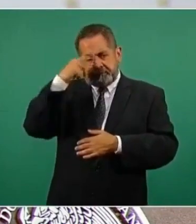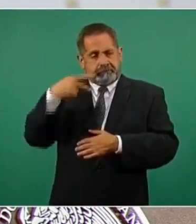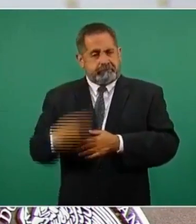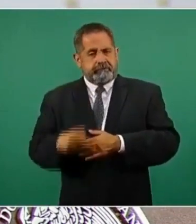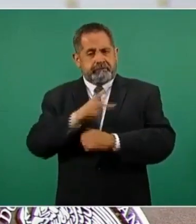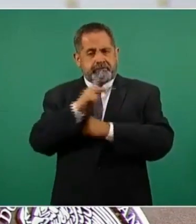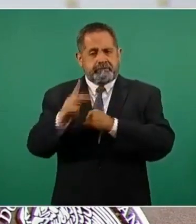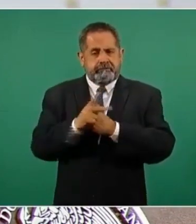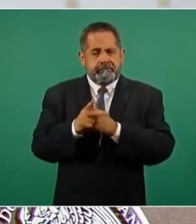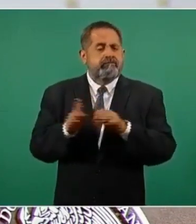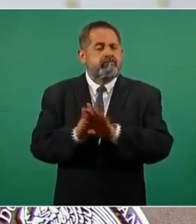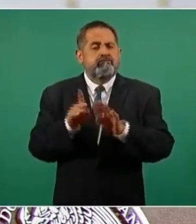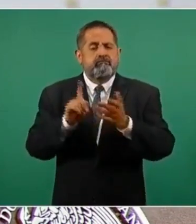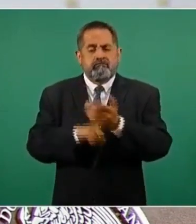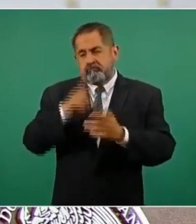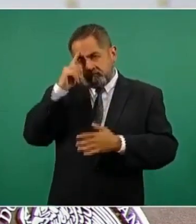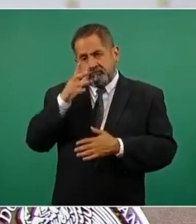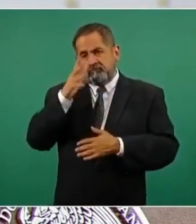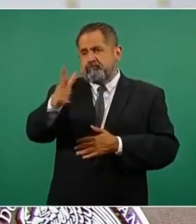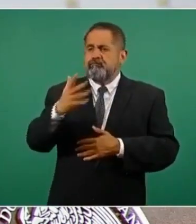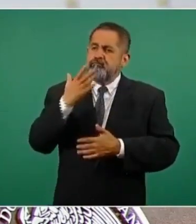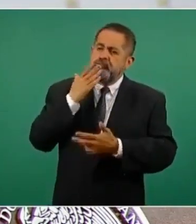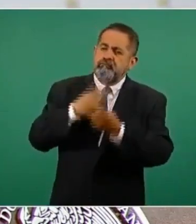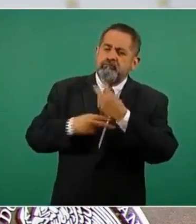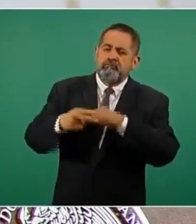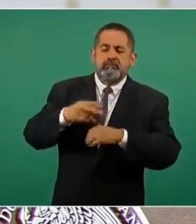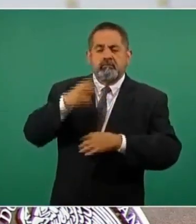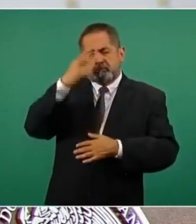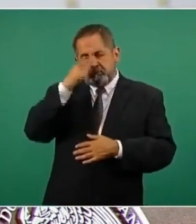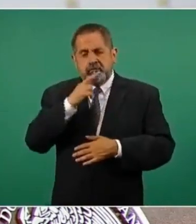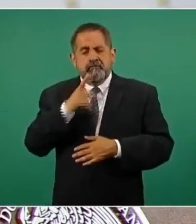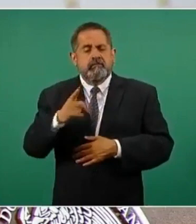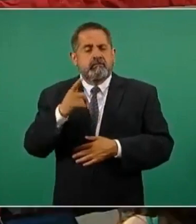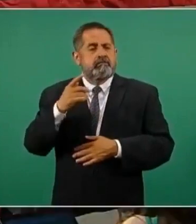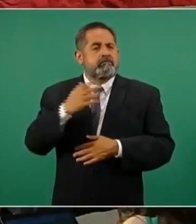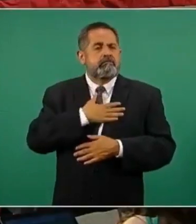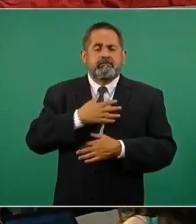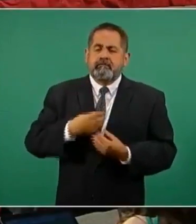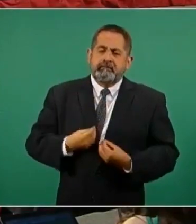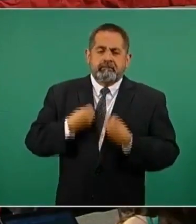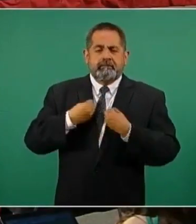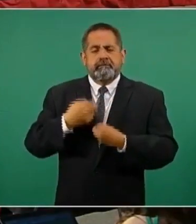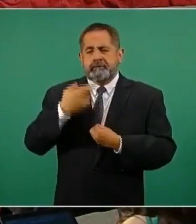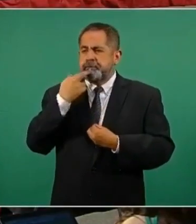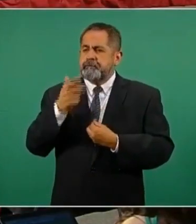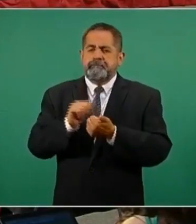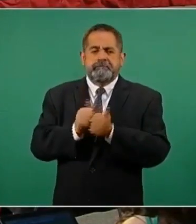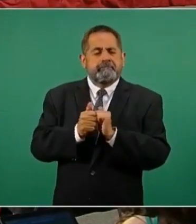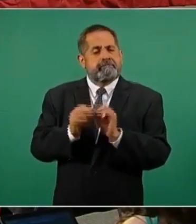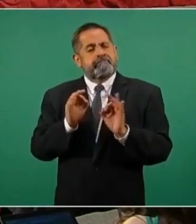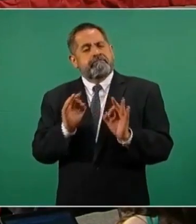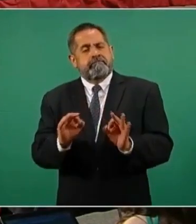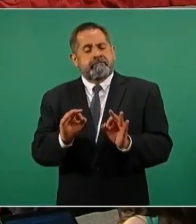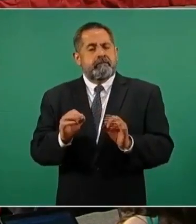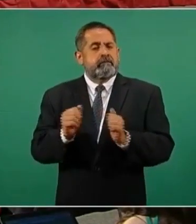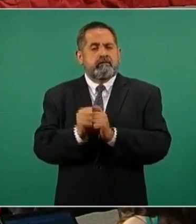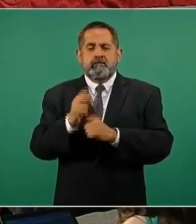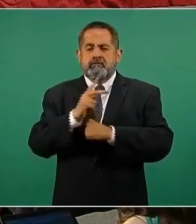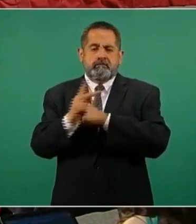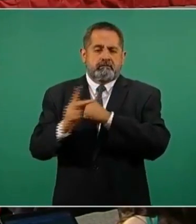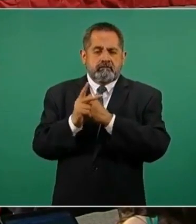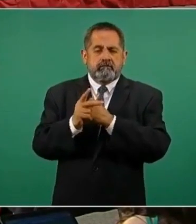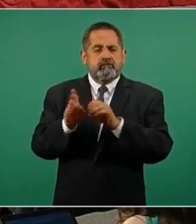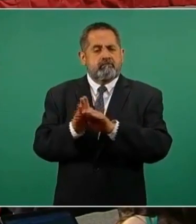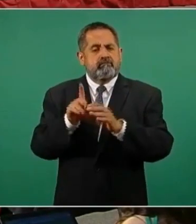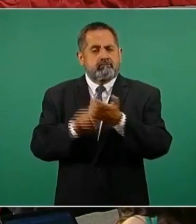el beneficio de un mayor bienestar, de un mejor nivel de vida y definitivamente de un país que